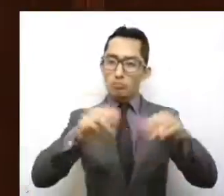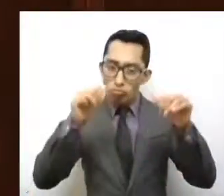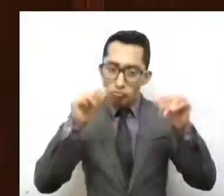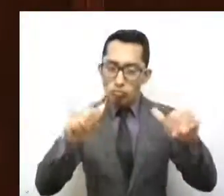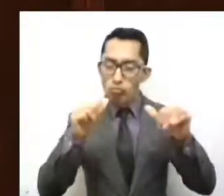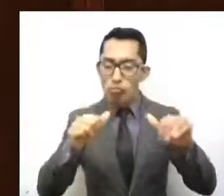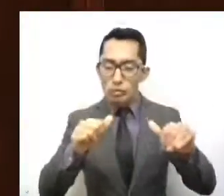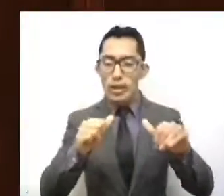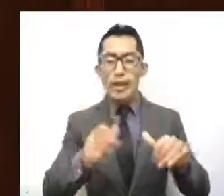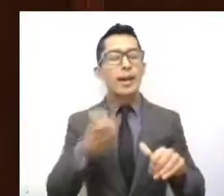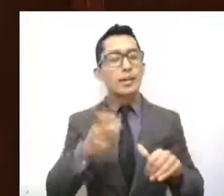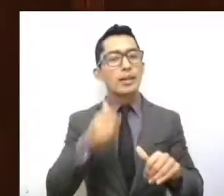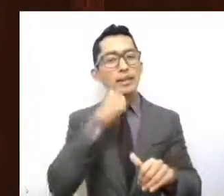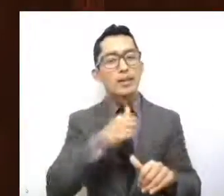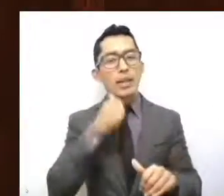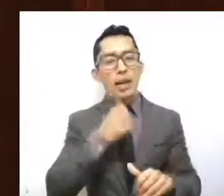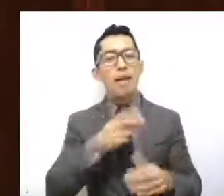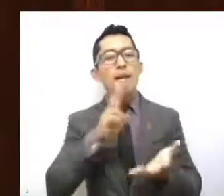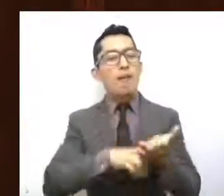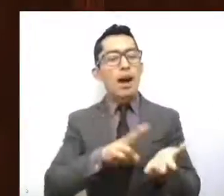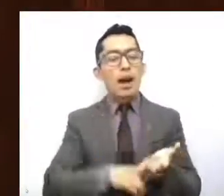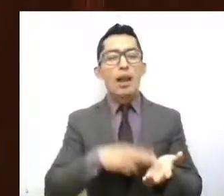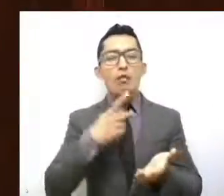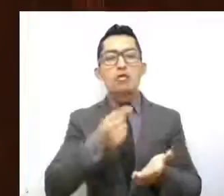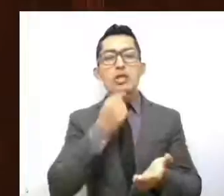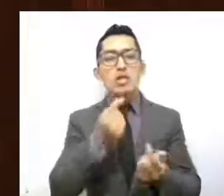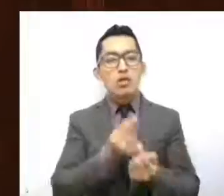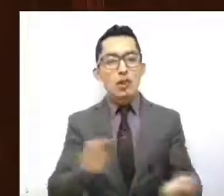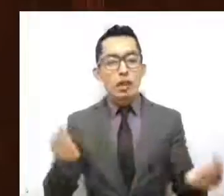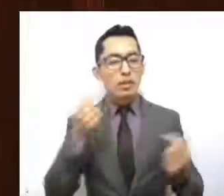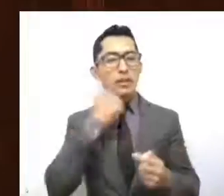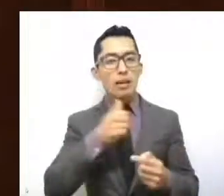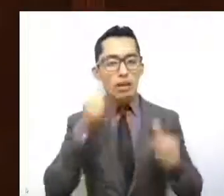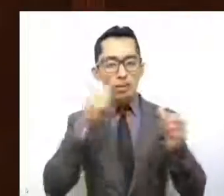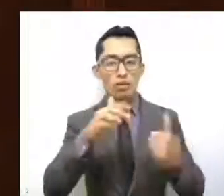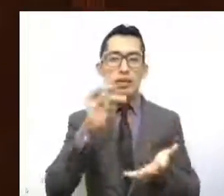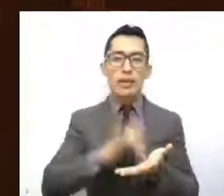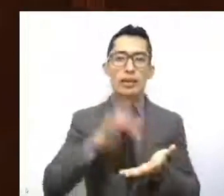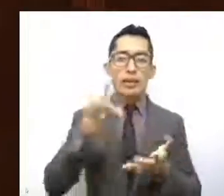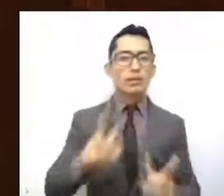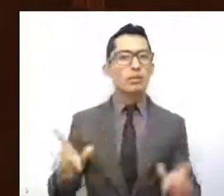velando por el interés superior del menor. Gracias. Es cuanto, Presidenta.